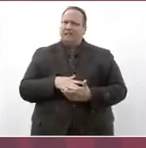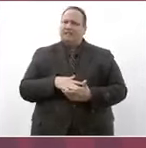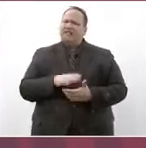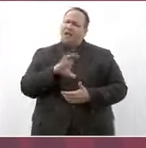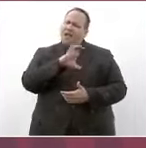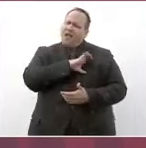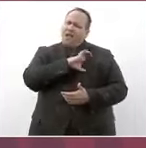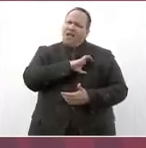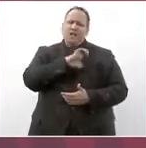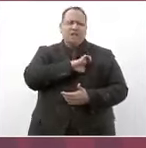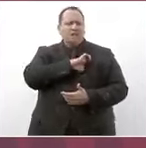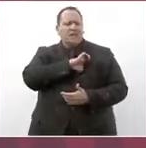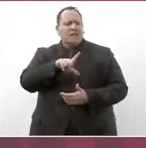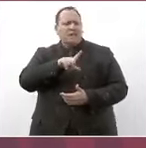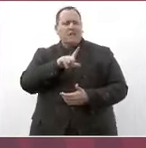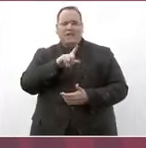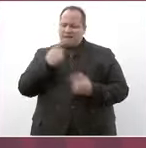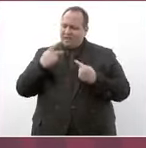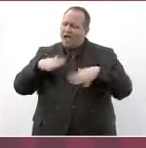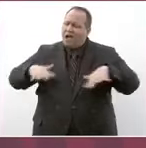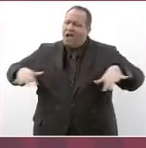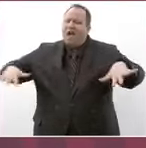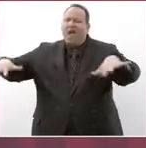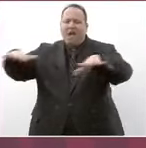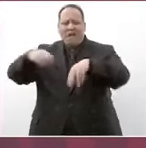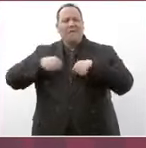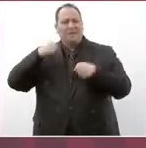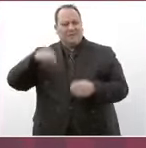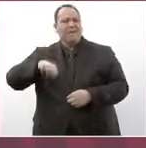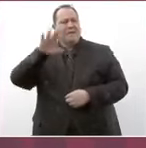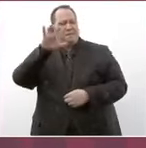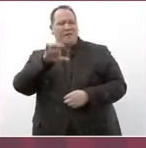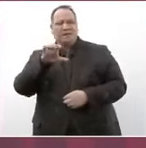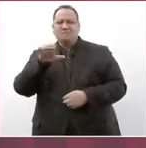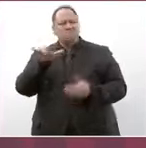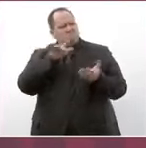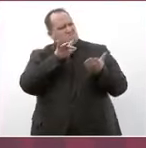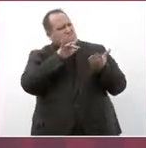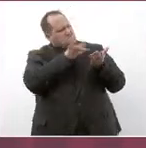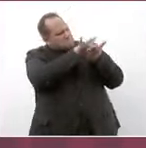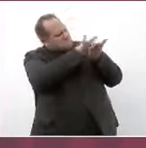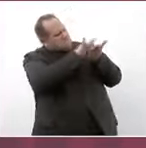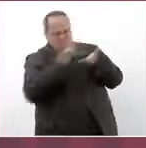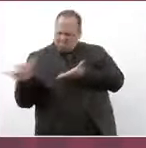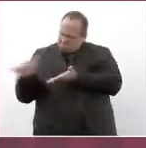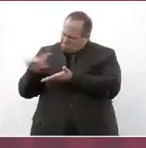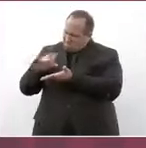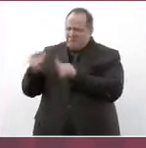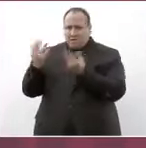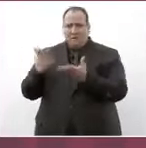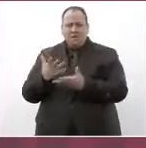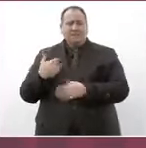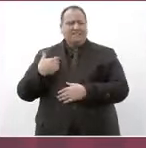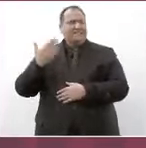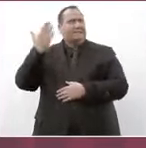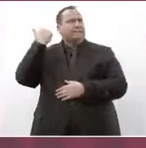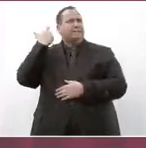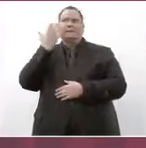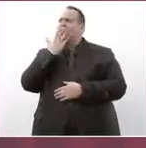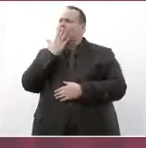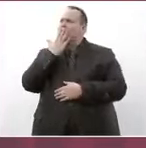afecto especial por la gente de baja california nos han apoyado mucho acabo de escribir